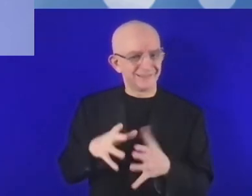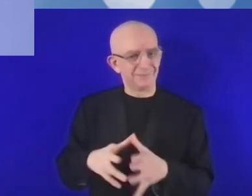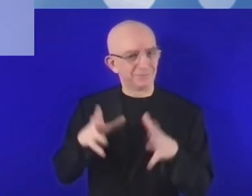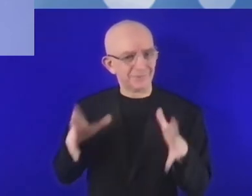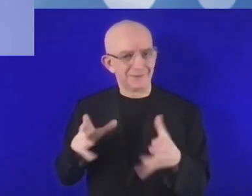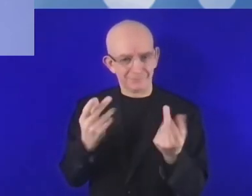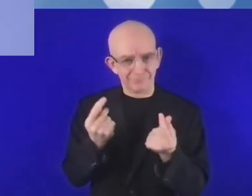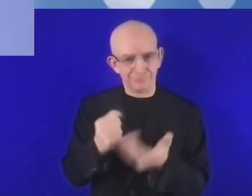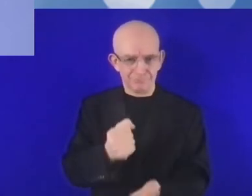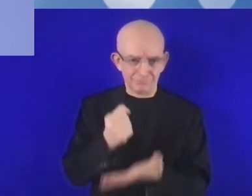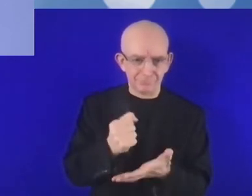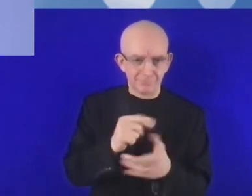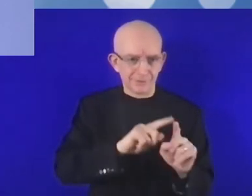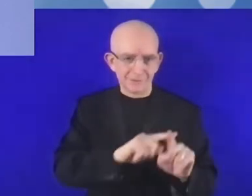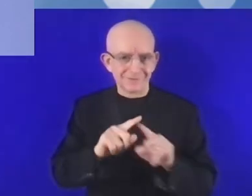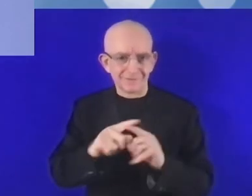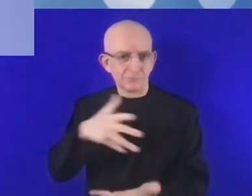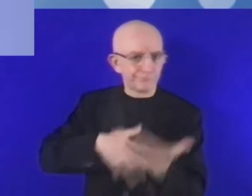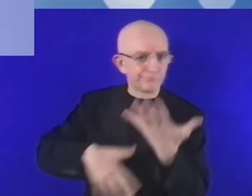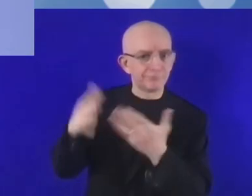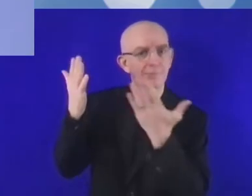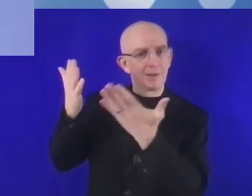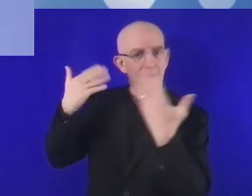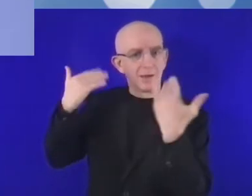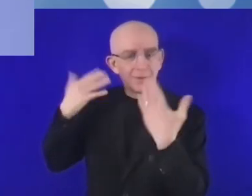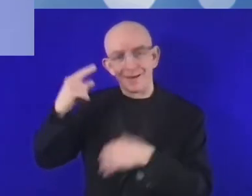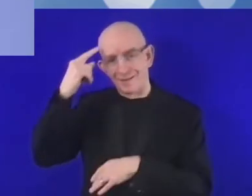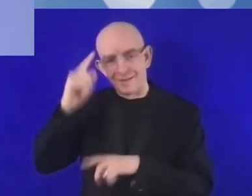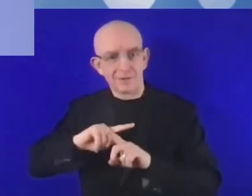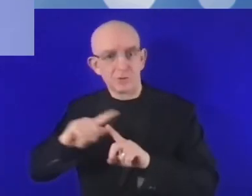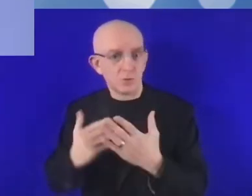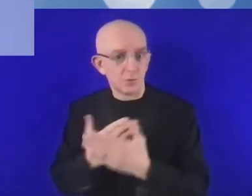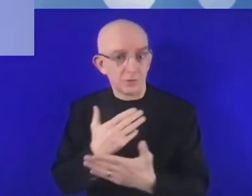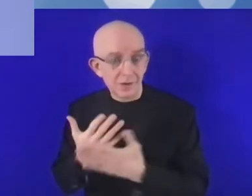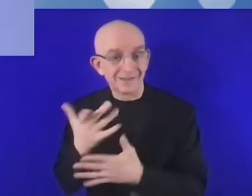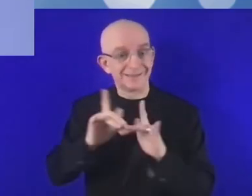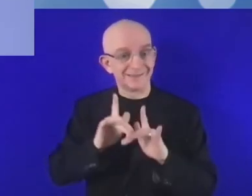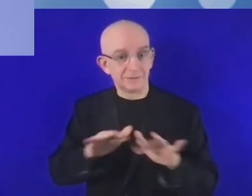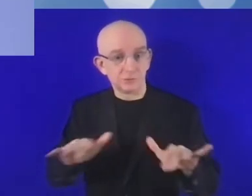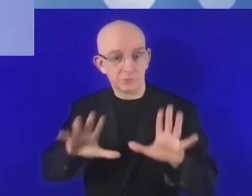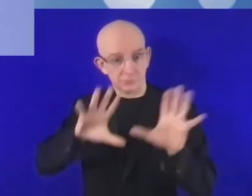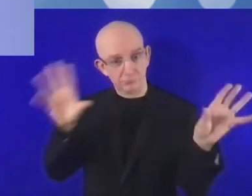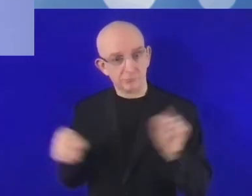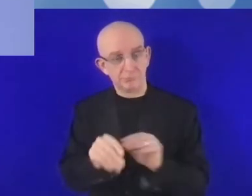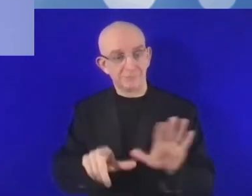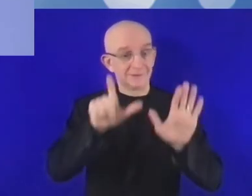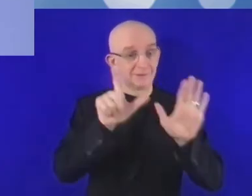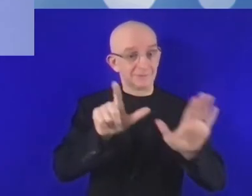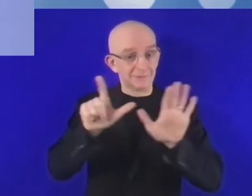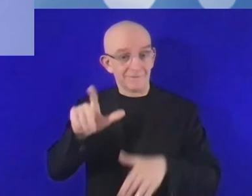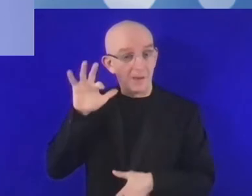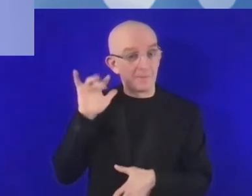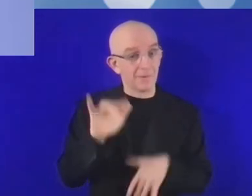muy interesados en financiar inversiones y también estamos muy implicados en todo este contexto